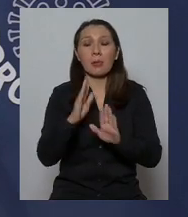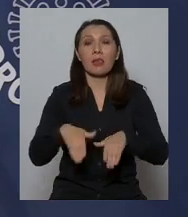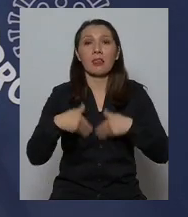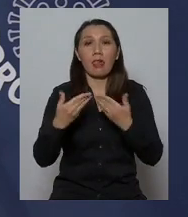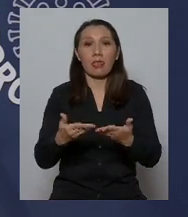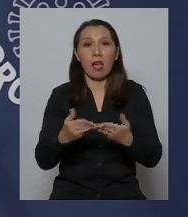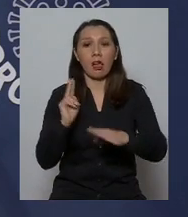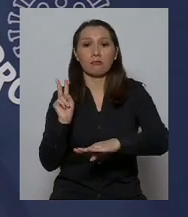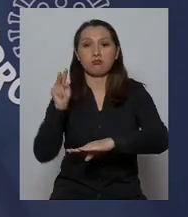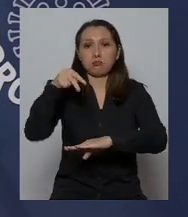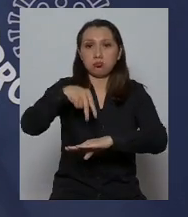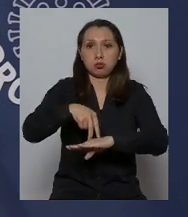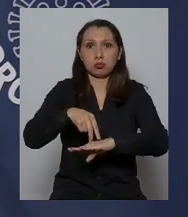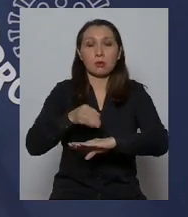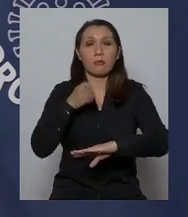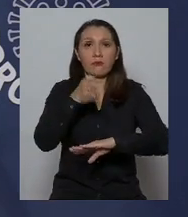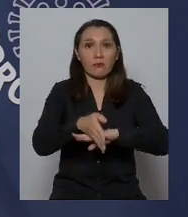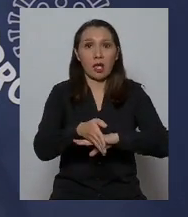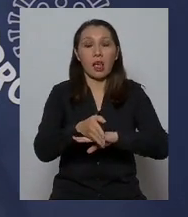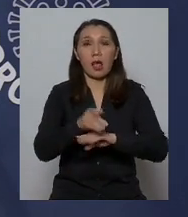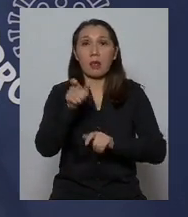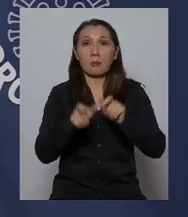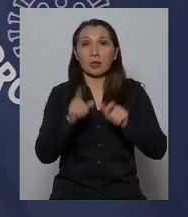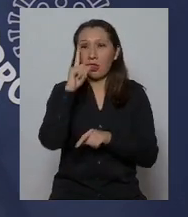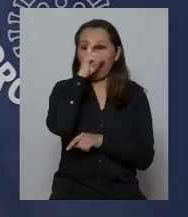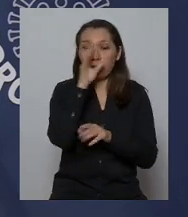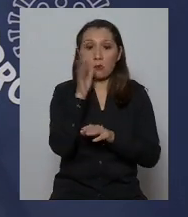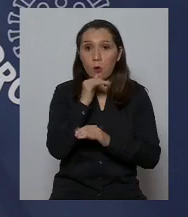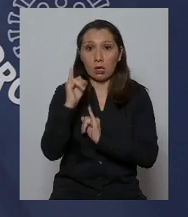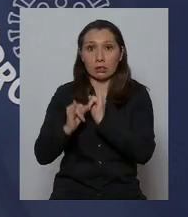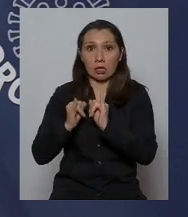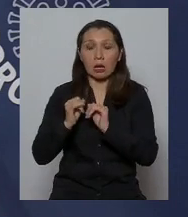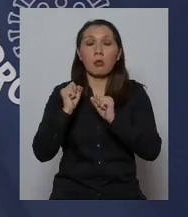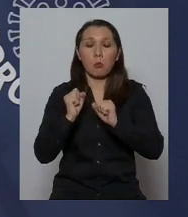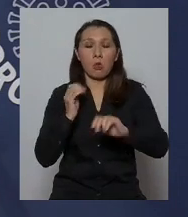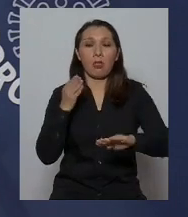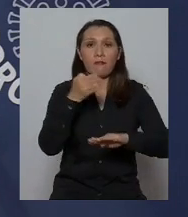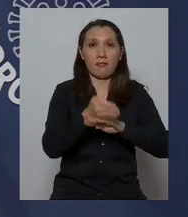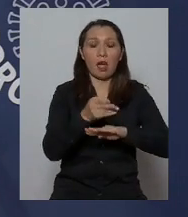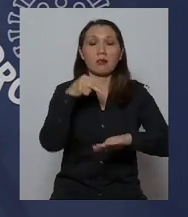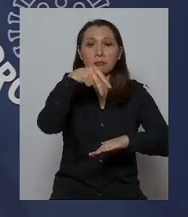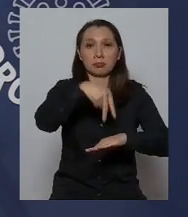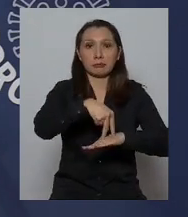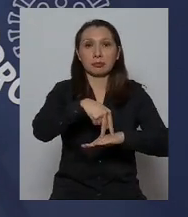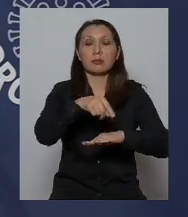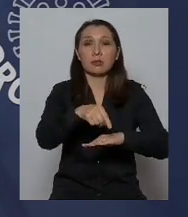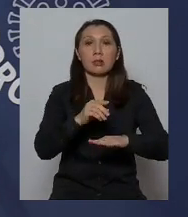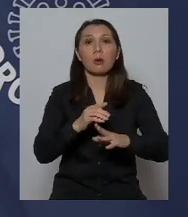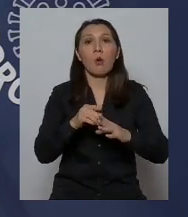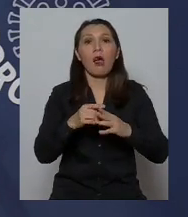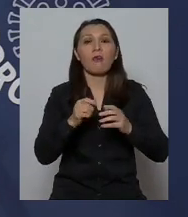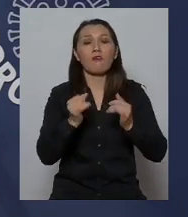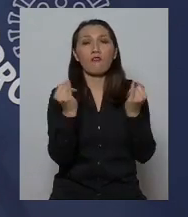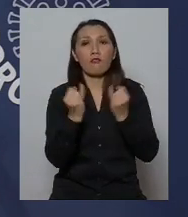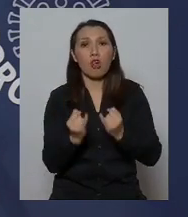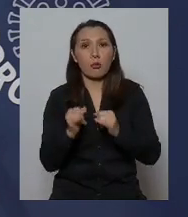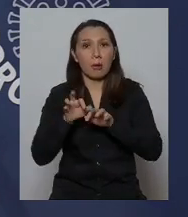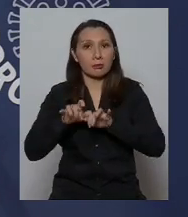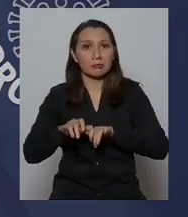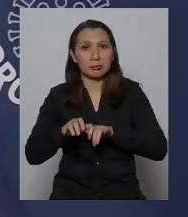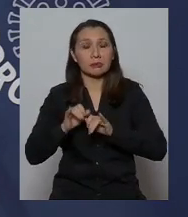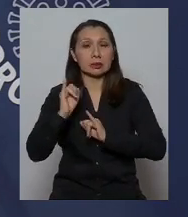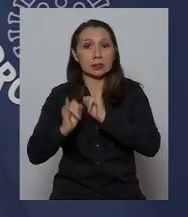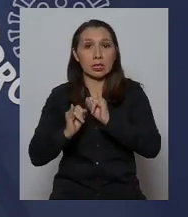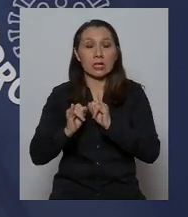presencialmente para los que tengan dificultades para acceder a mecanismos digitales,